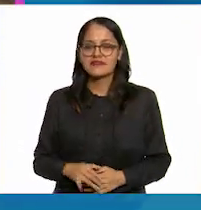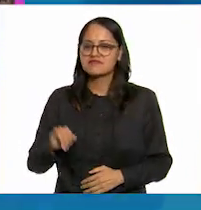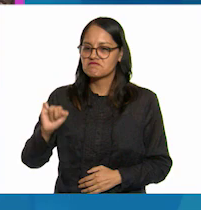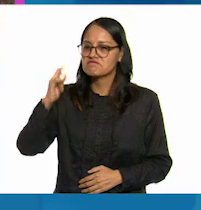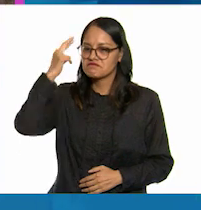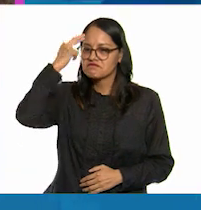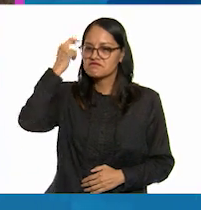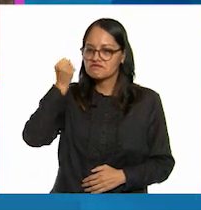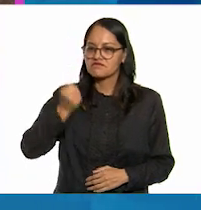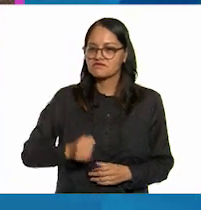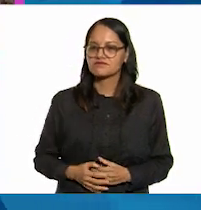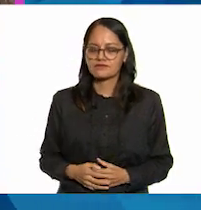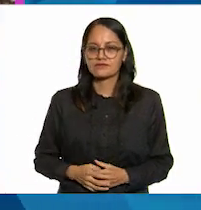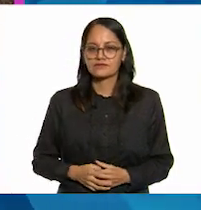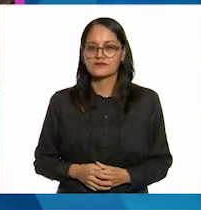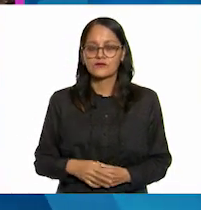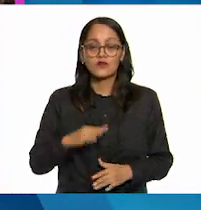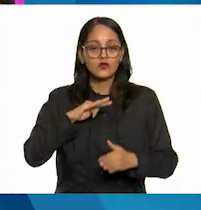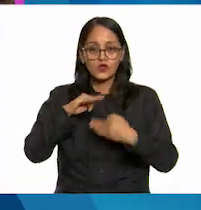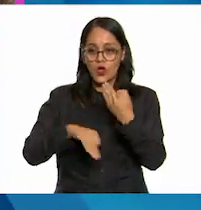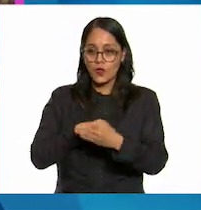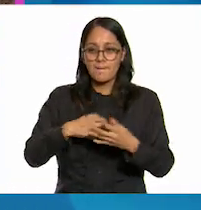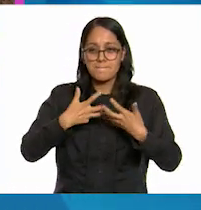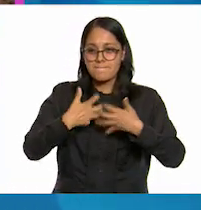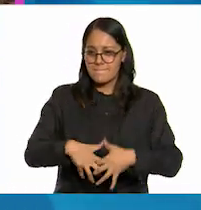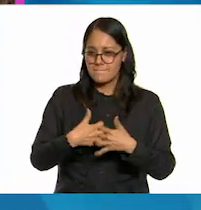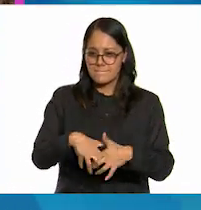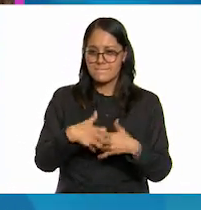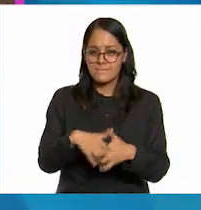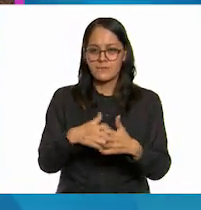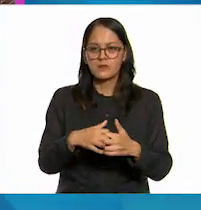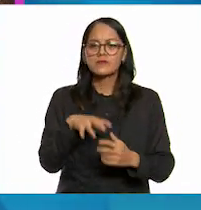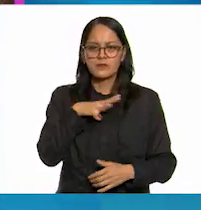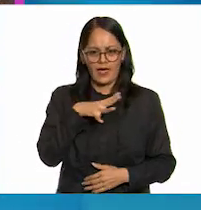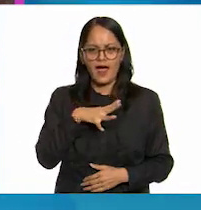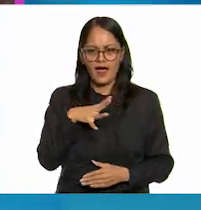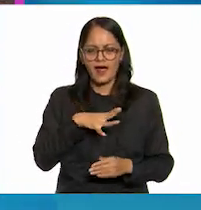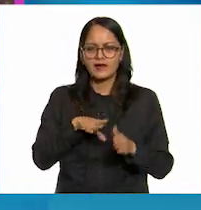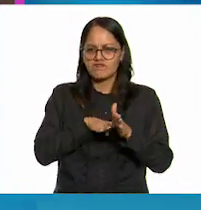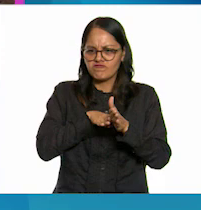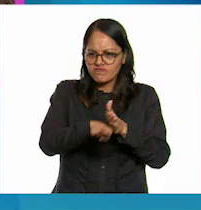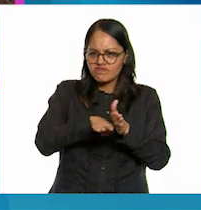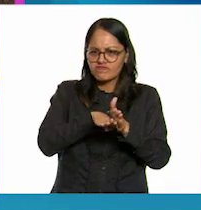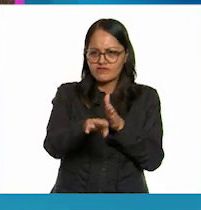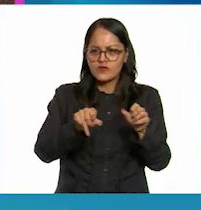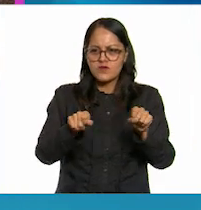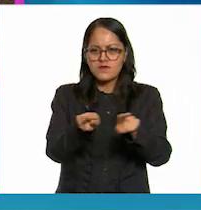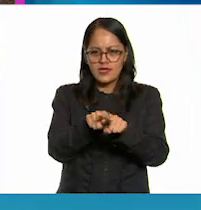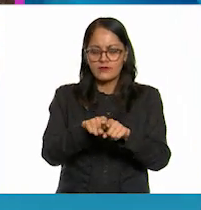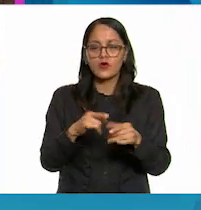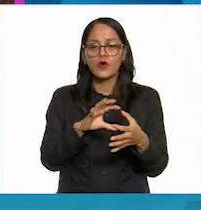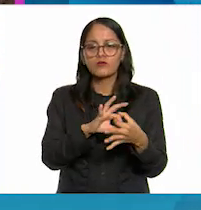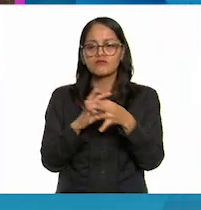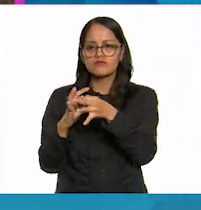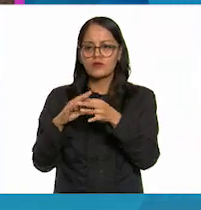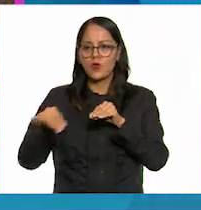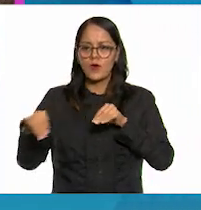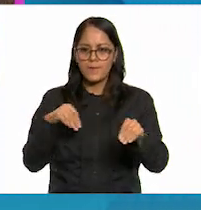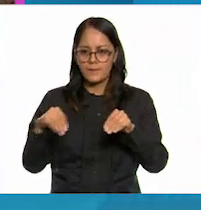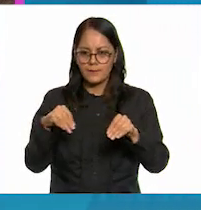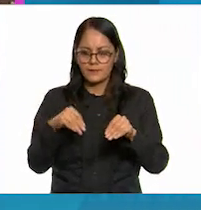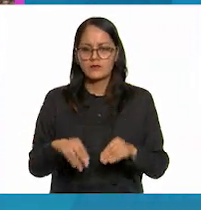la razón en prácticamente todas las máquinas se puede evidenciar la fuerza de rozamiento vinculada a su movimiento